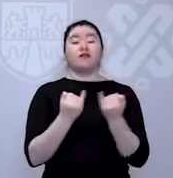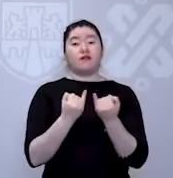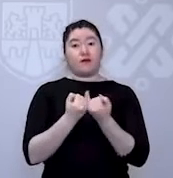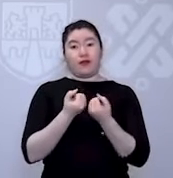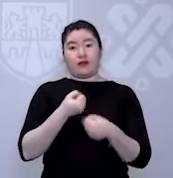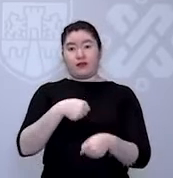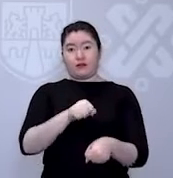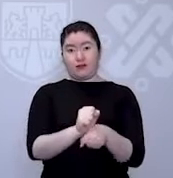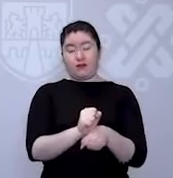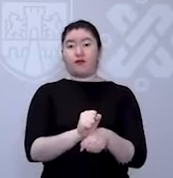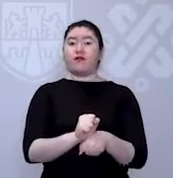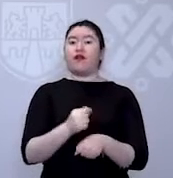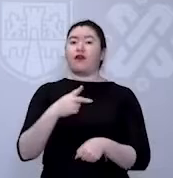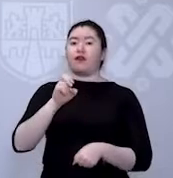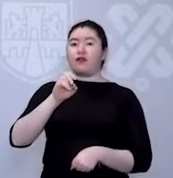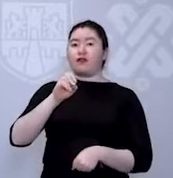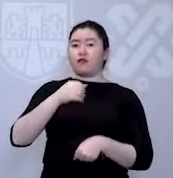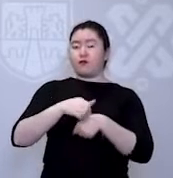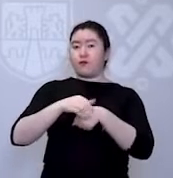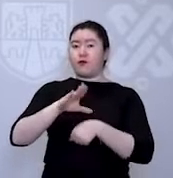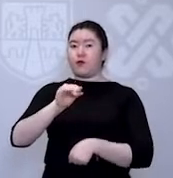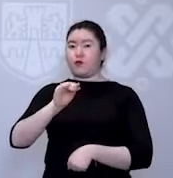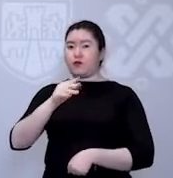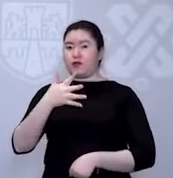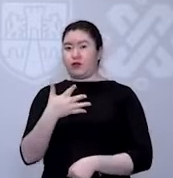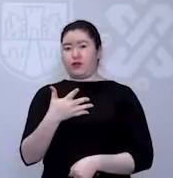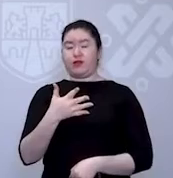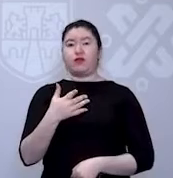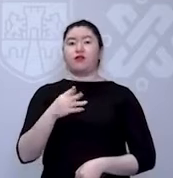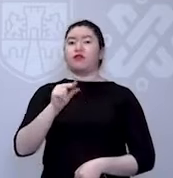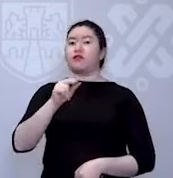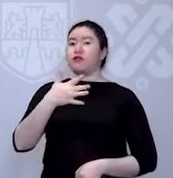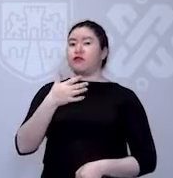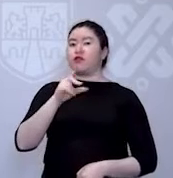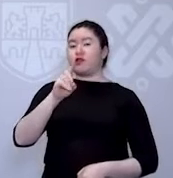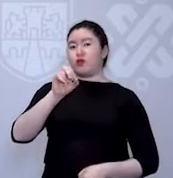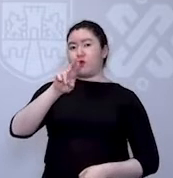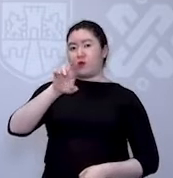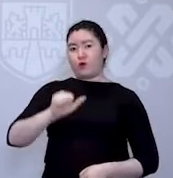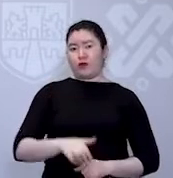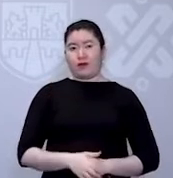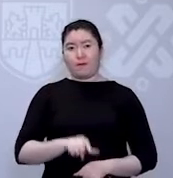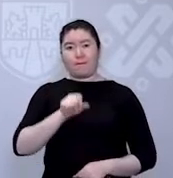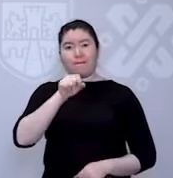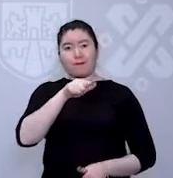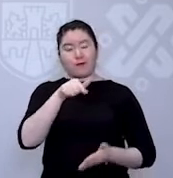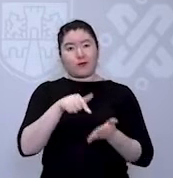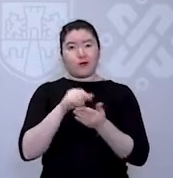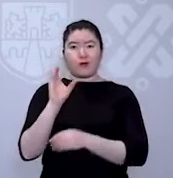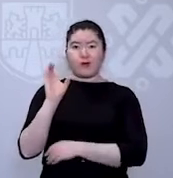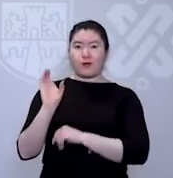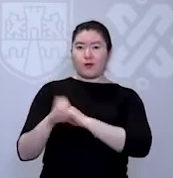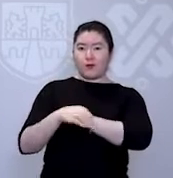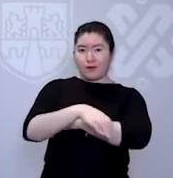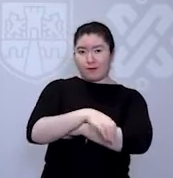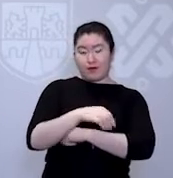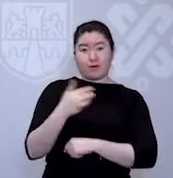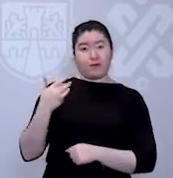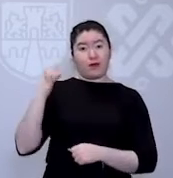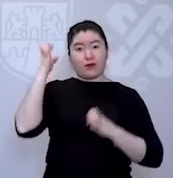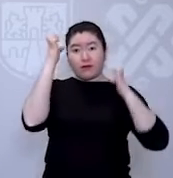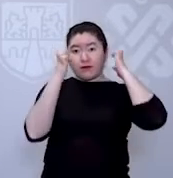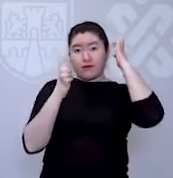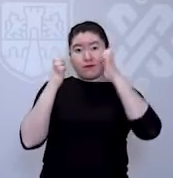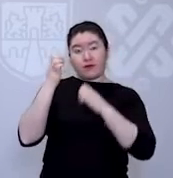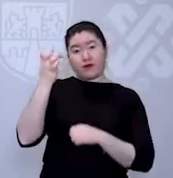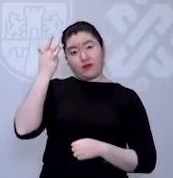Secundaria Diurna Nº 85. En Coajimalpa, la sede única estará ubicada en Expo Santa Fe. Para